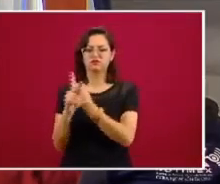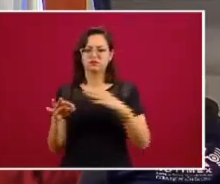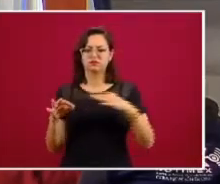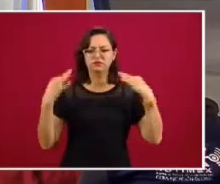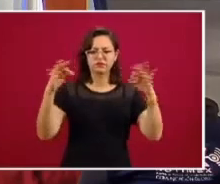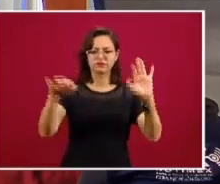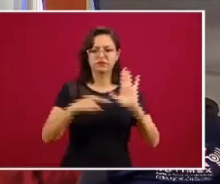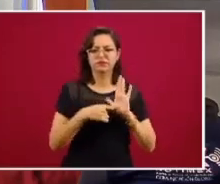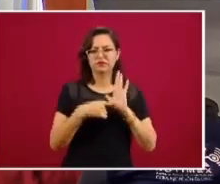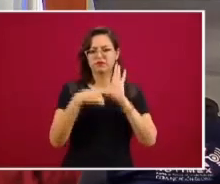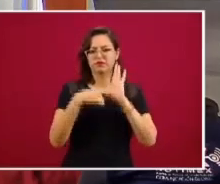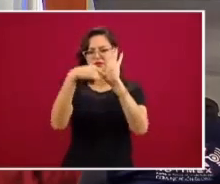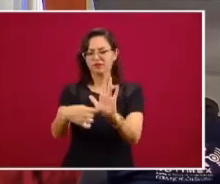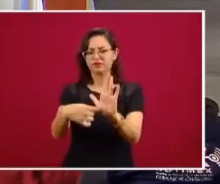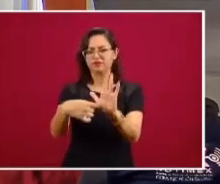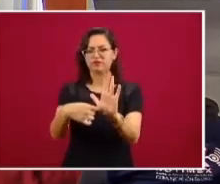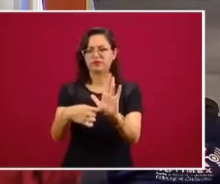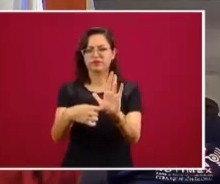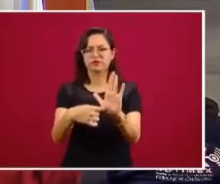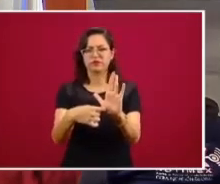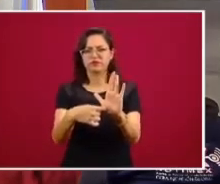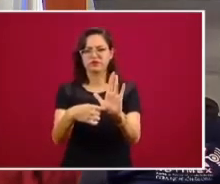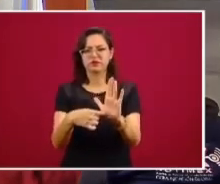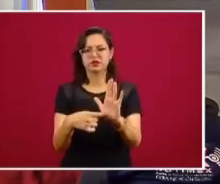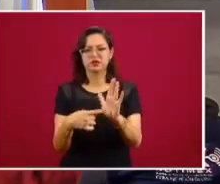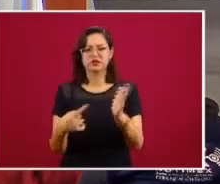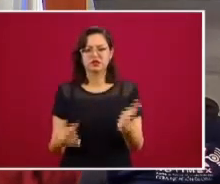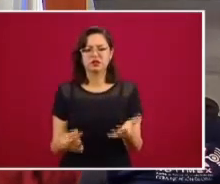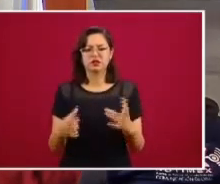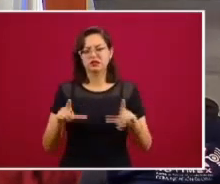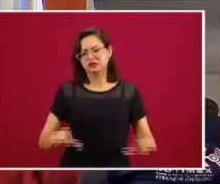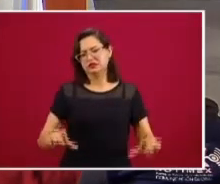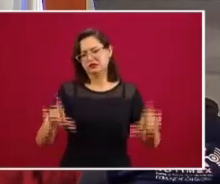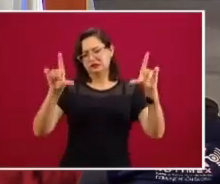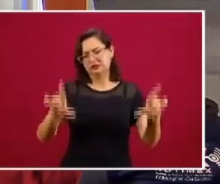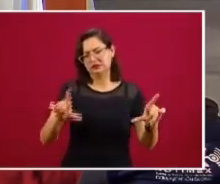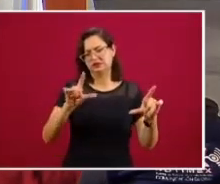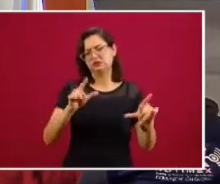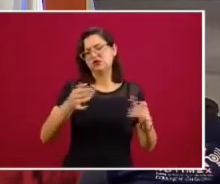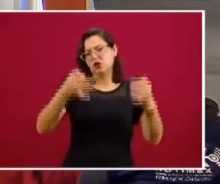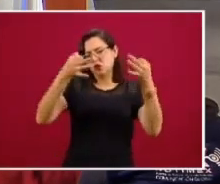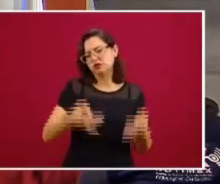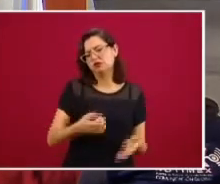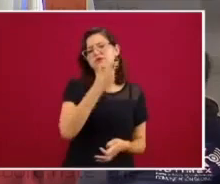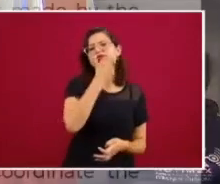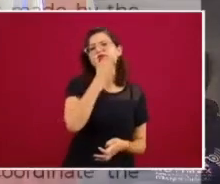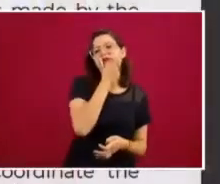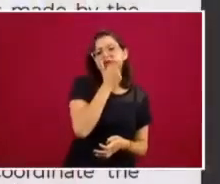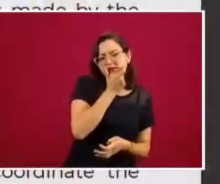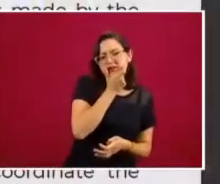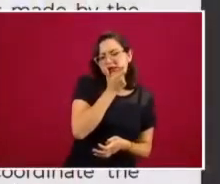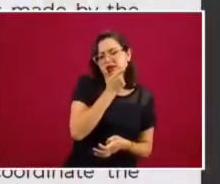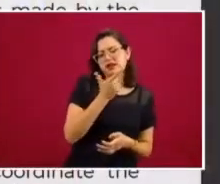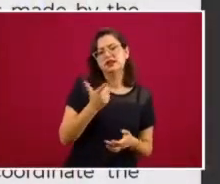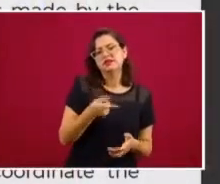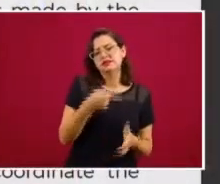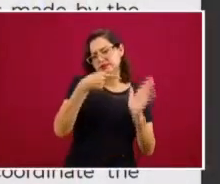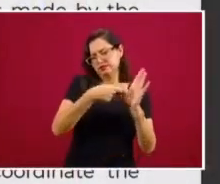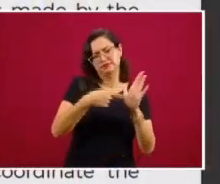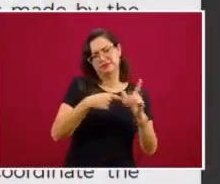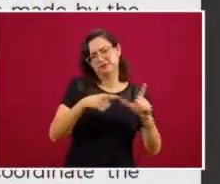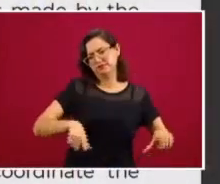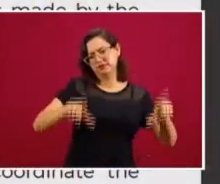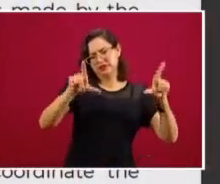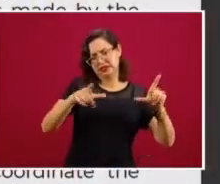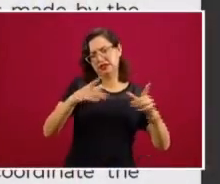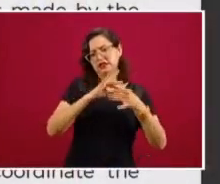nota, la quiero poner en inglés, bueno, pues porque así se va, en donde decimos claramente